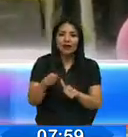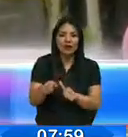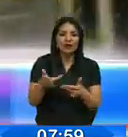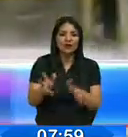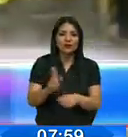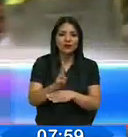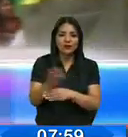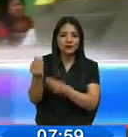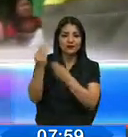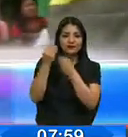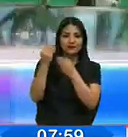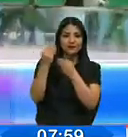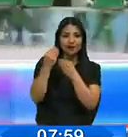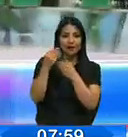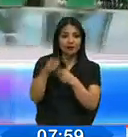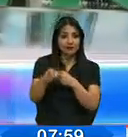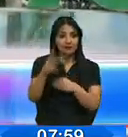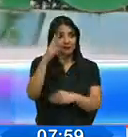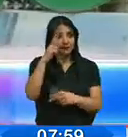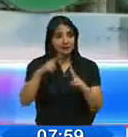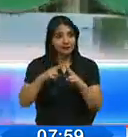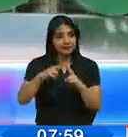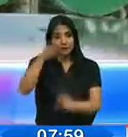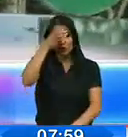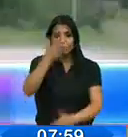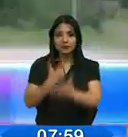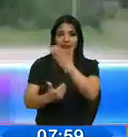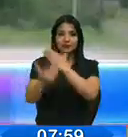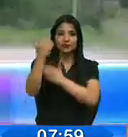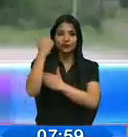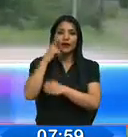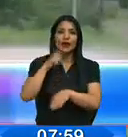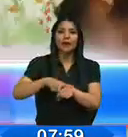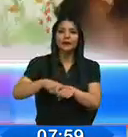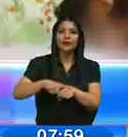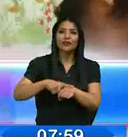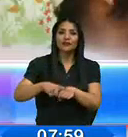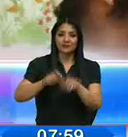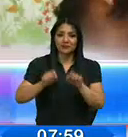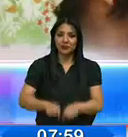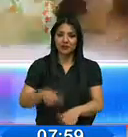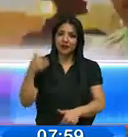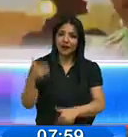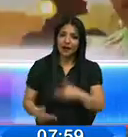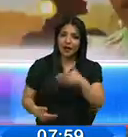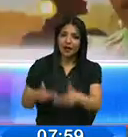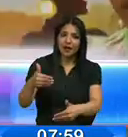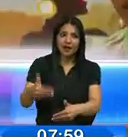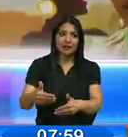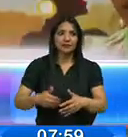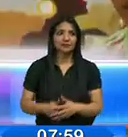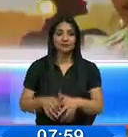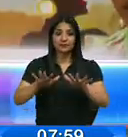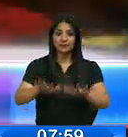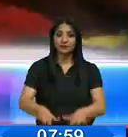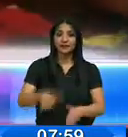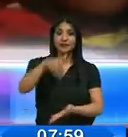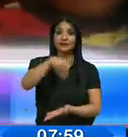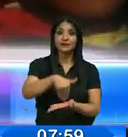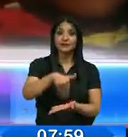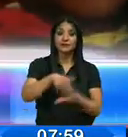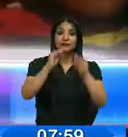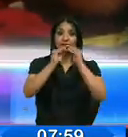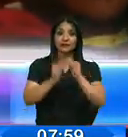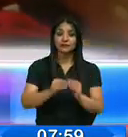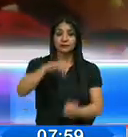visitantes podrán conocer más de la cultura e historia de los afrodescendientes. El Cimarronaje es un centro de formación donde